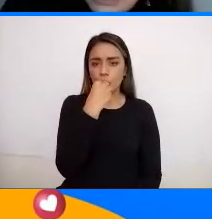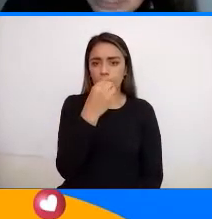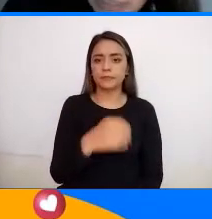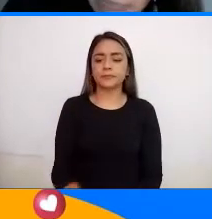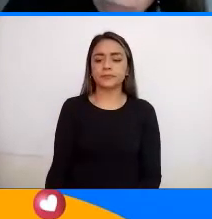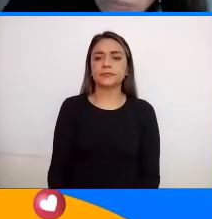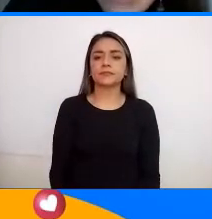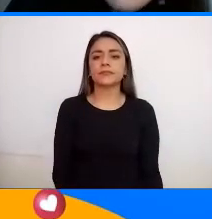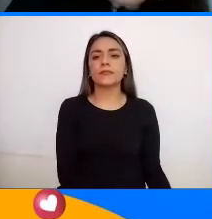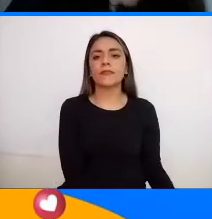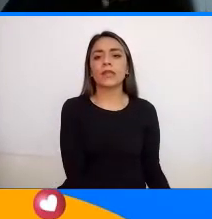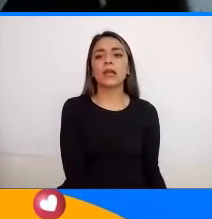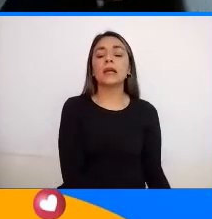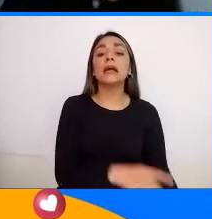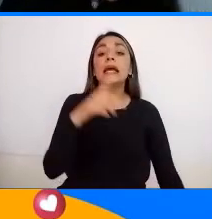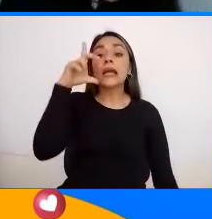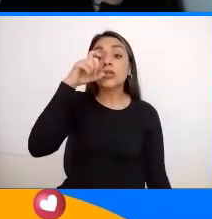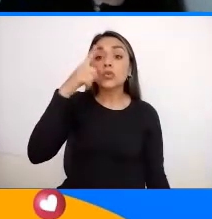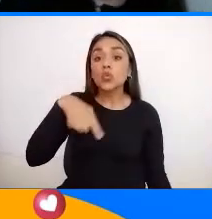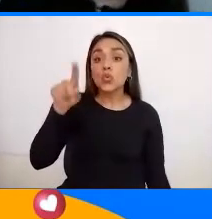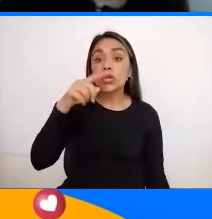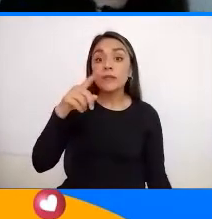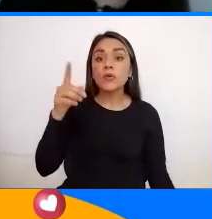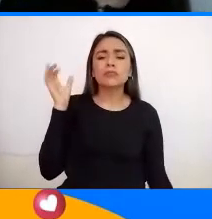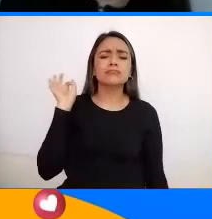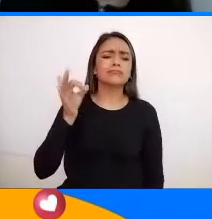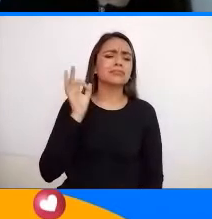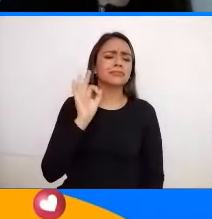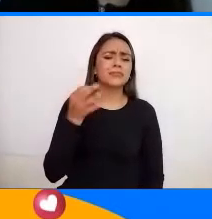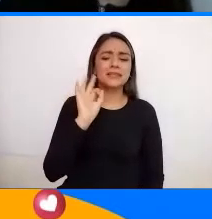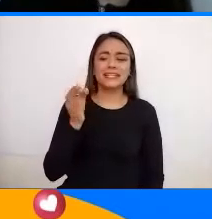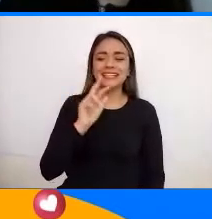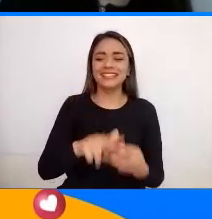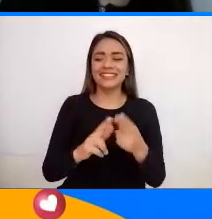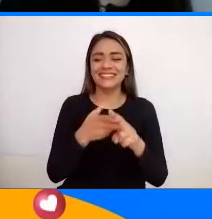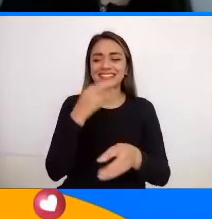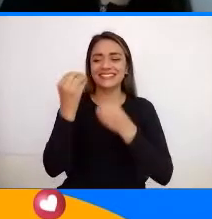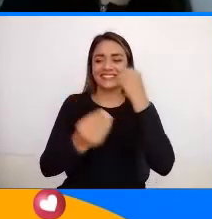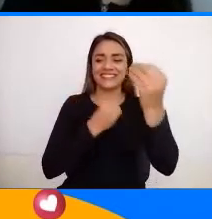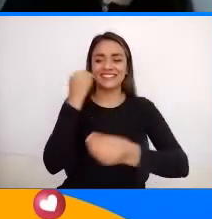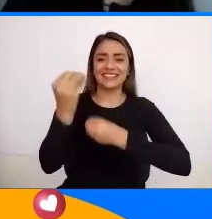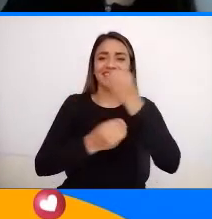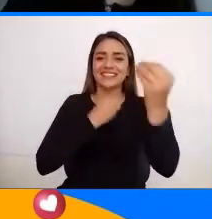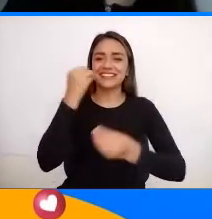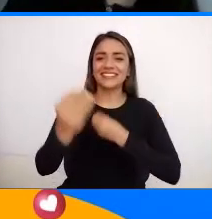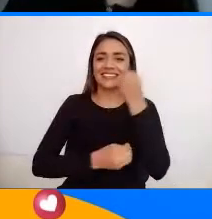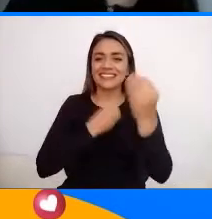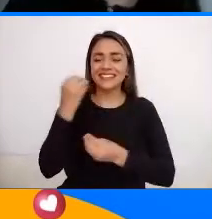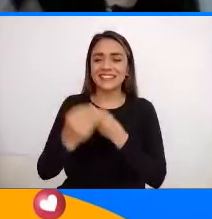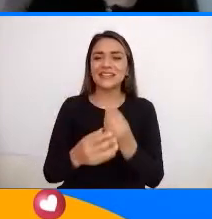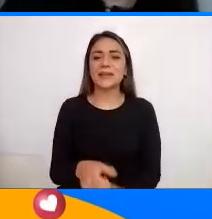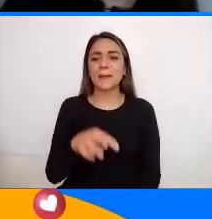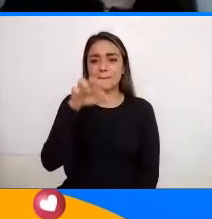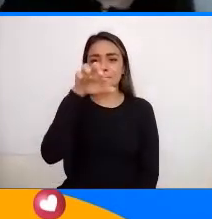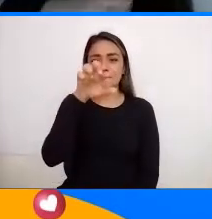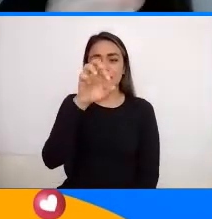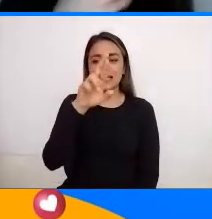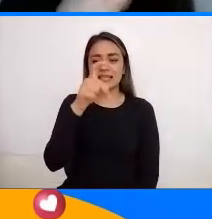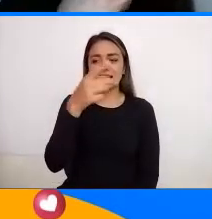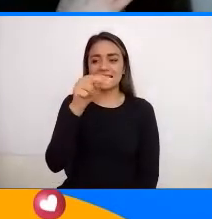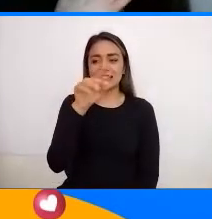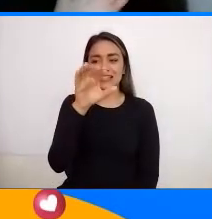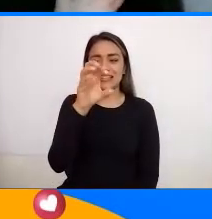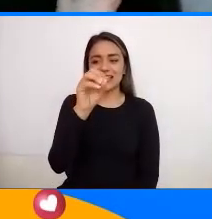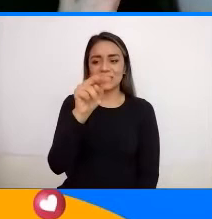El turismo Ha estado Desde siempre Listo Nuestras peregrinaciones Que va a ser Una palabra Súper